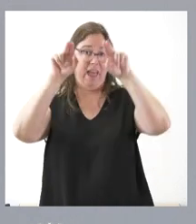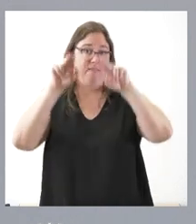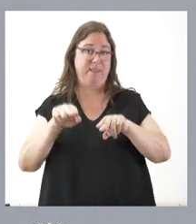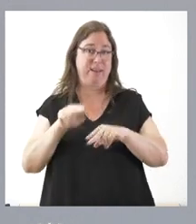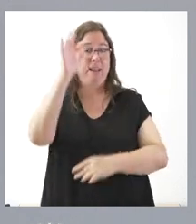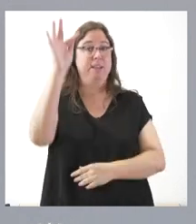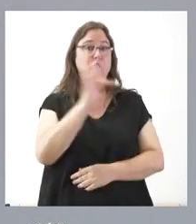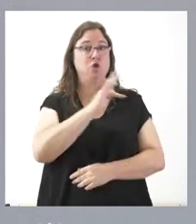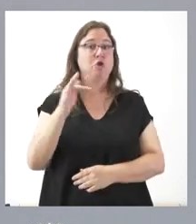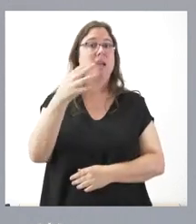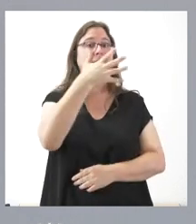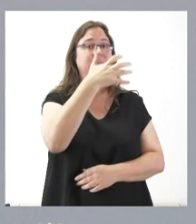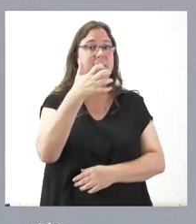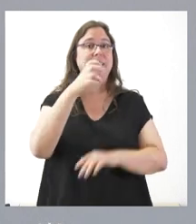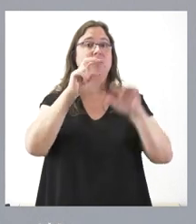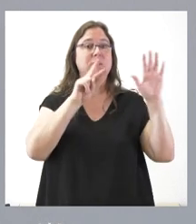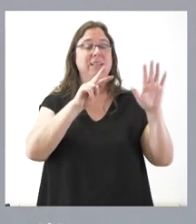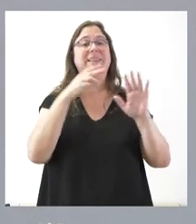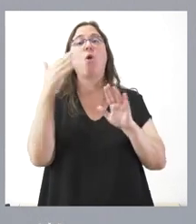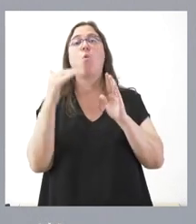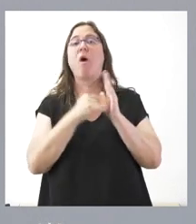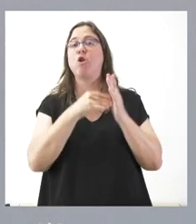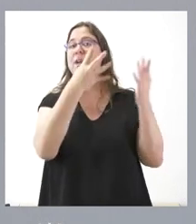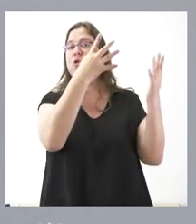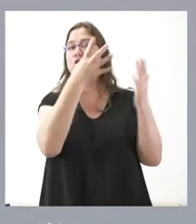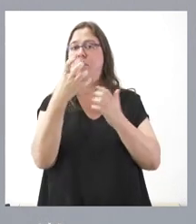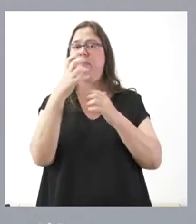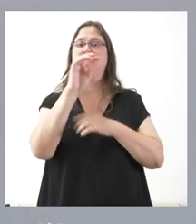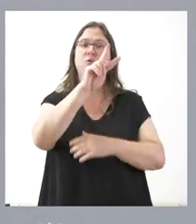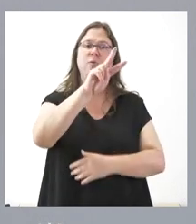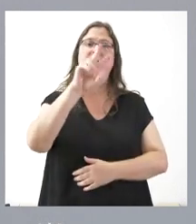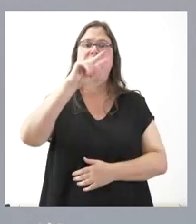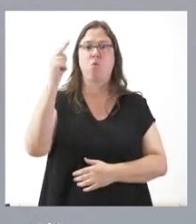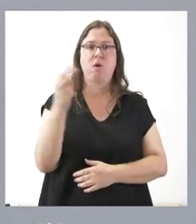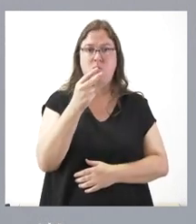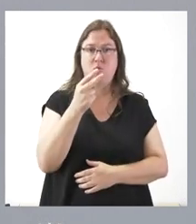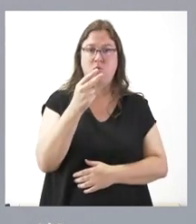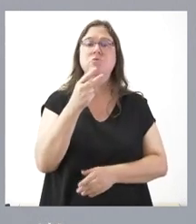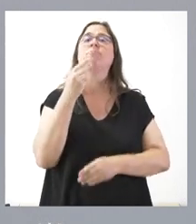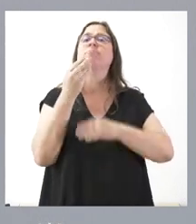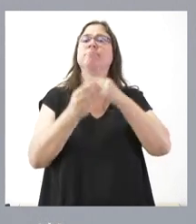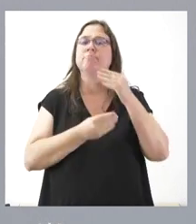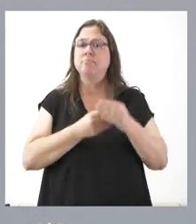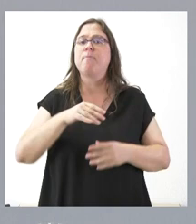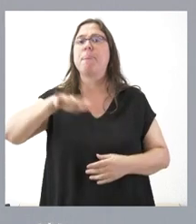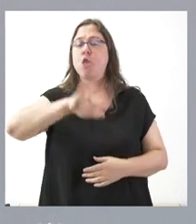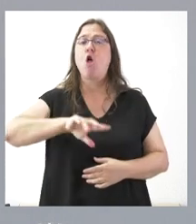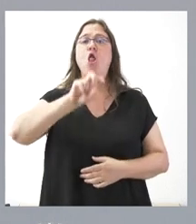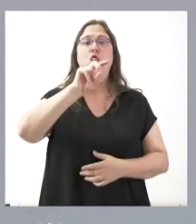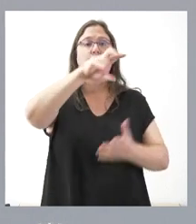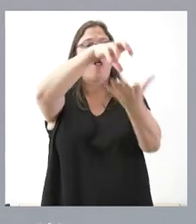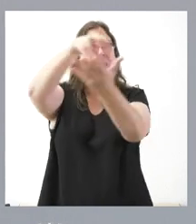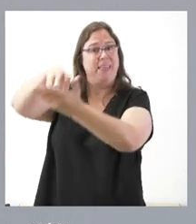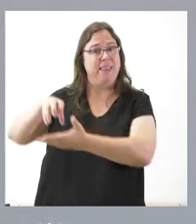574.925 euros y se actuará en los 12 centros